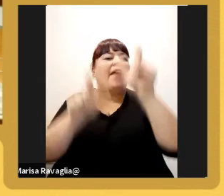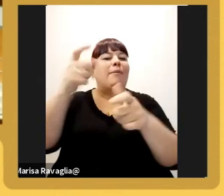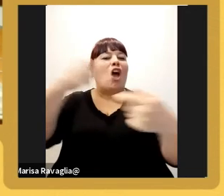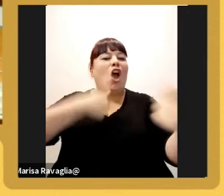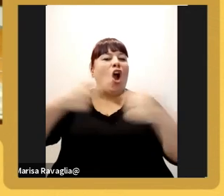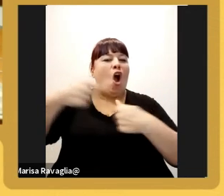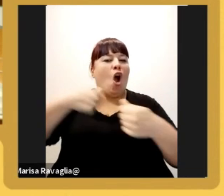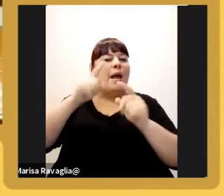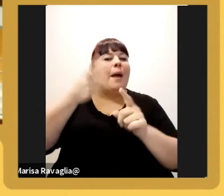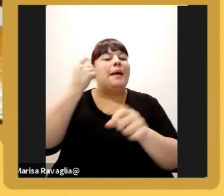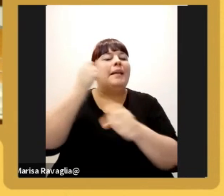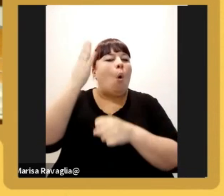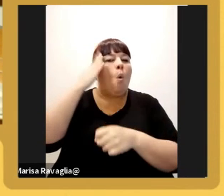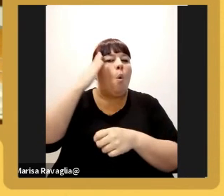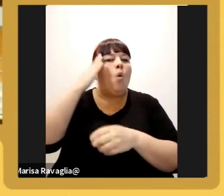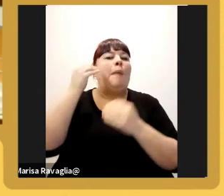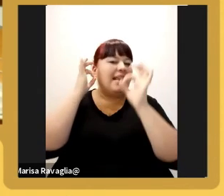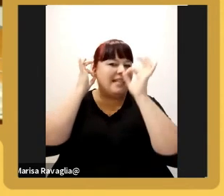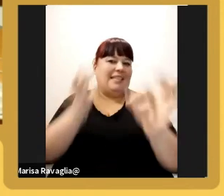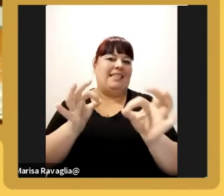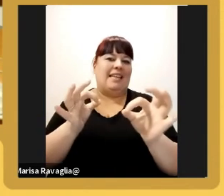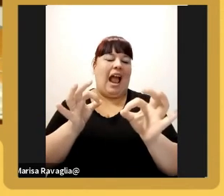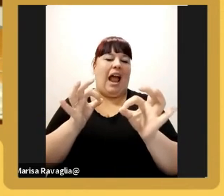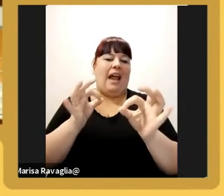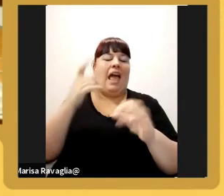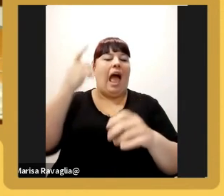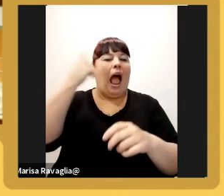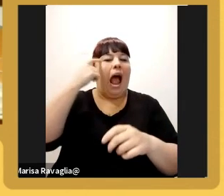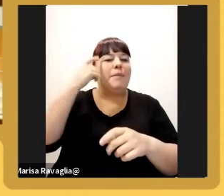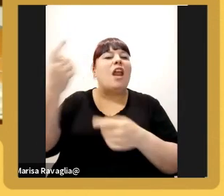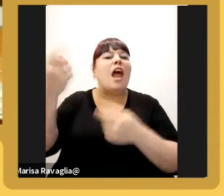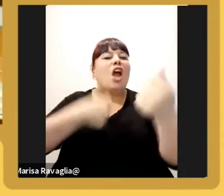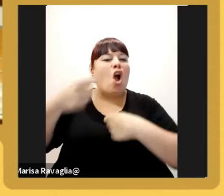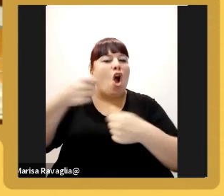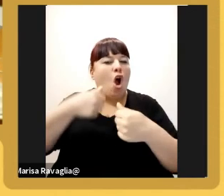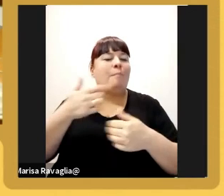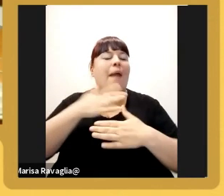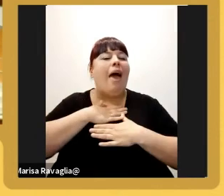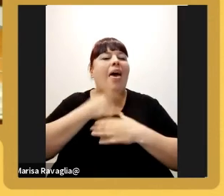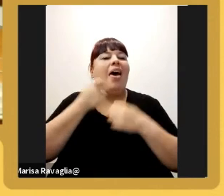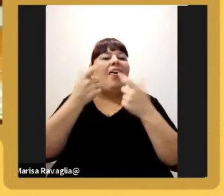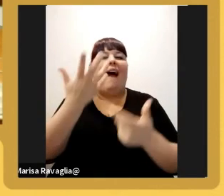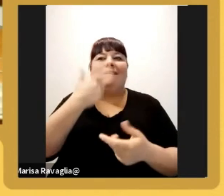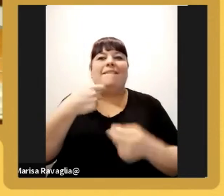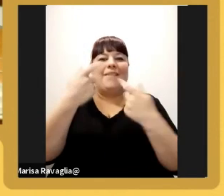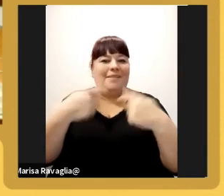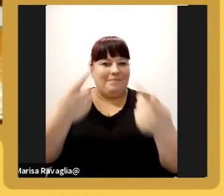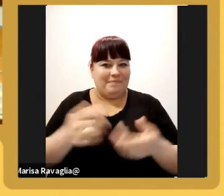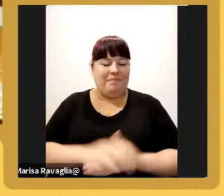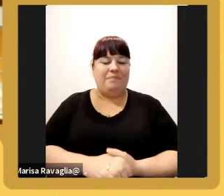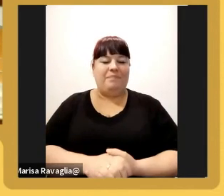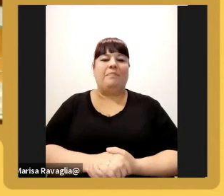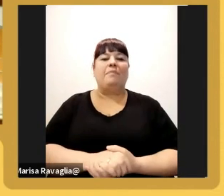la cultura para llegar a esa mente del consumidor al corazón del consumidor también diría terminemos